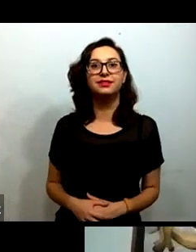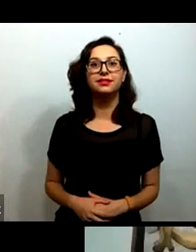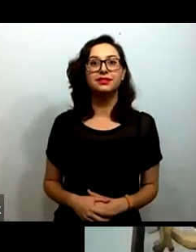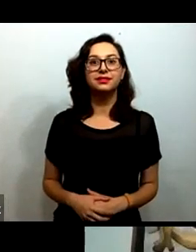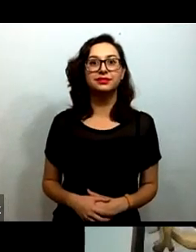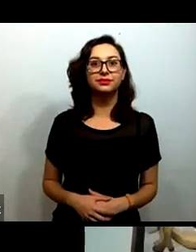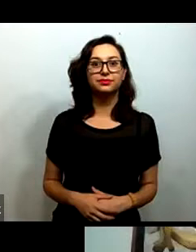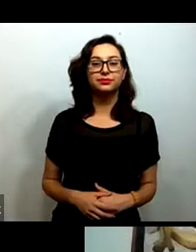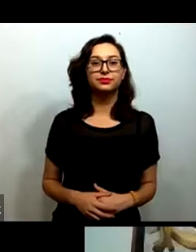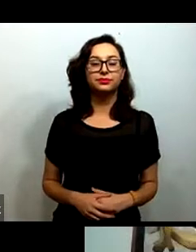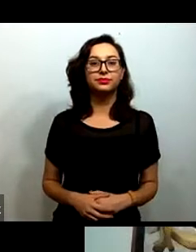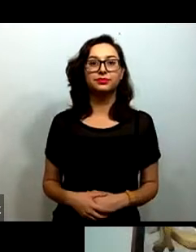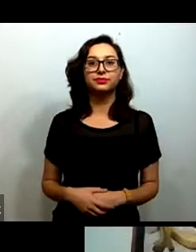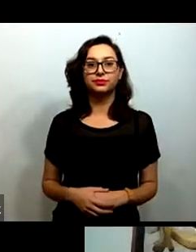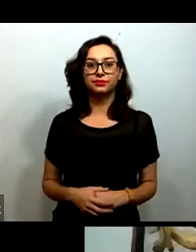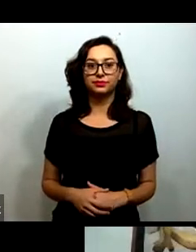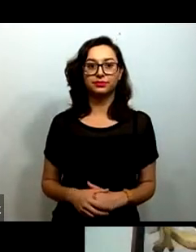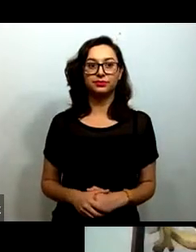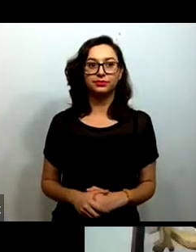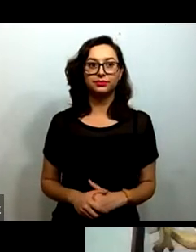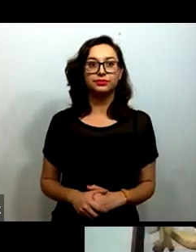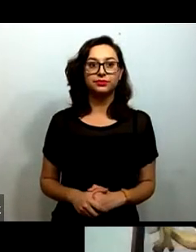Bueno, si les parece, comenzamos.